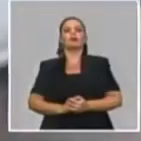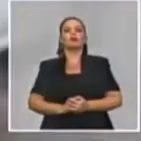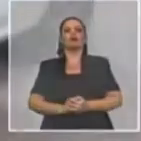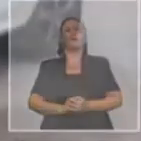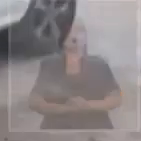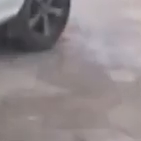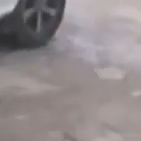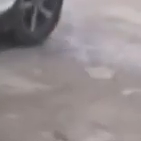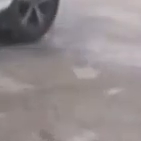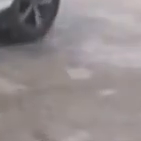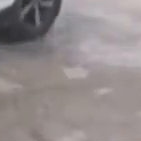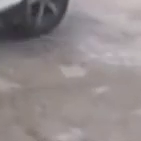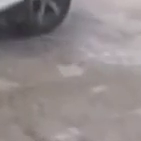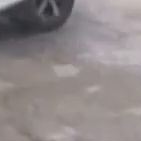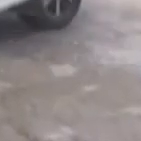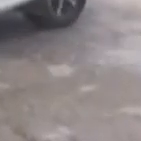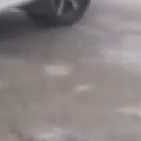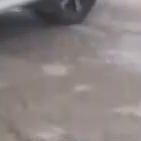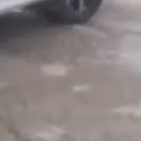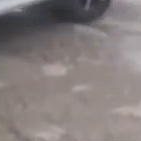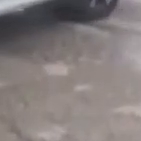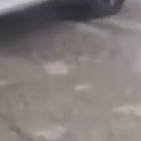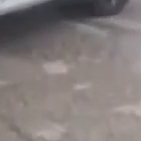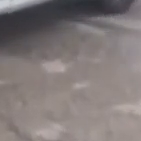Y LAC pela llama dirección. Tengo un día feliz.